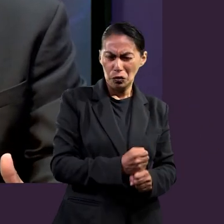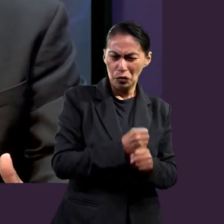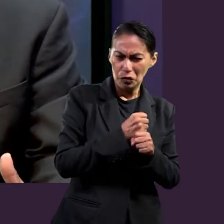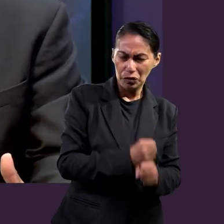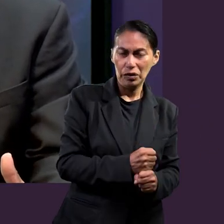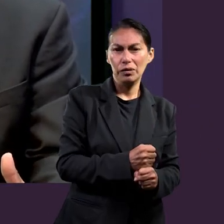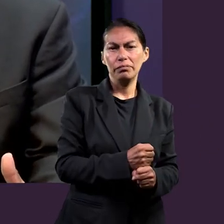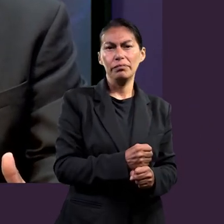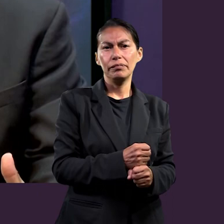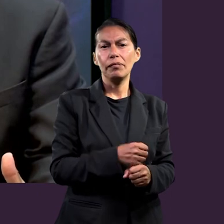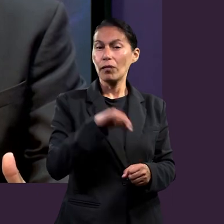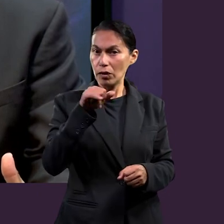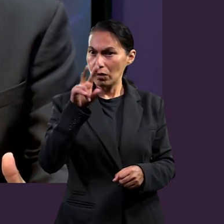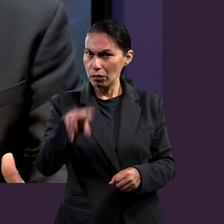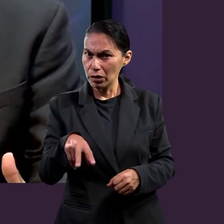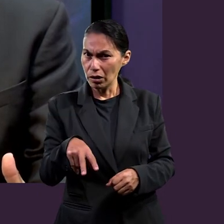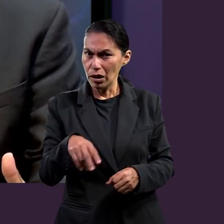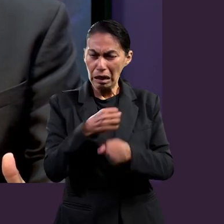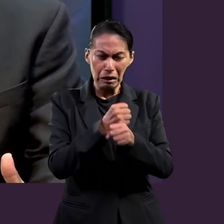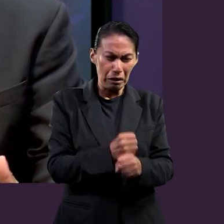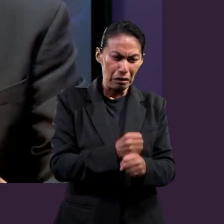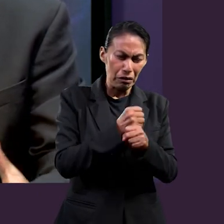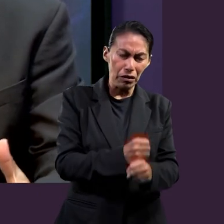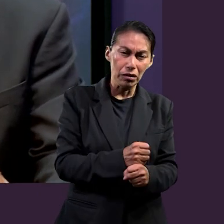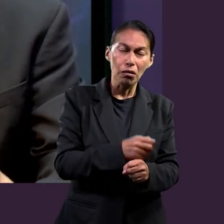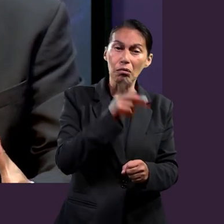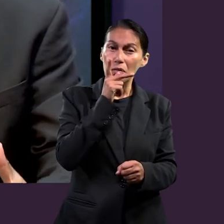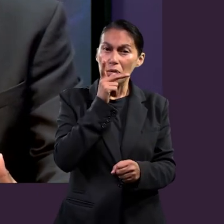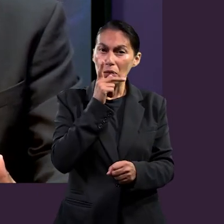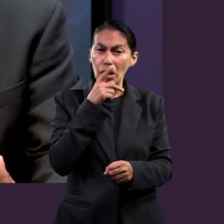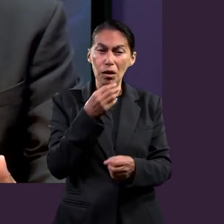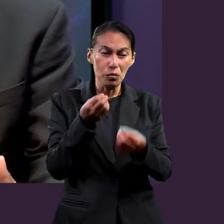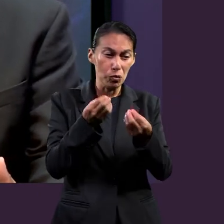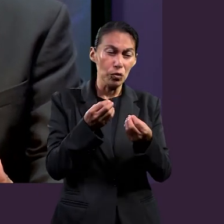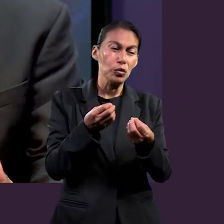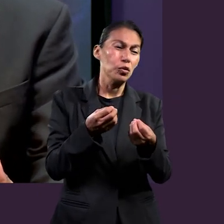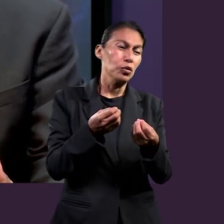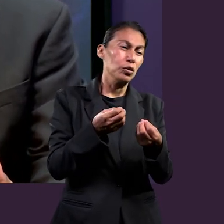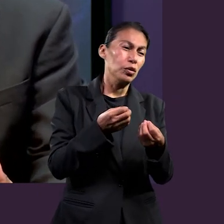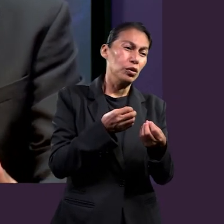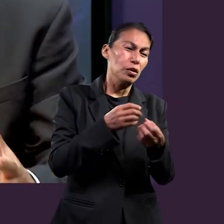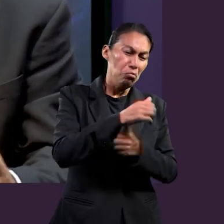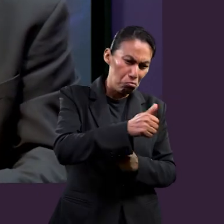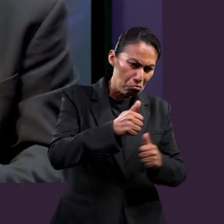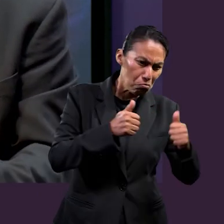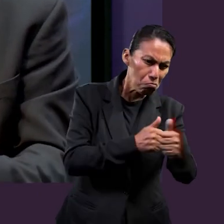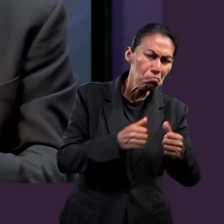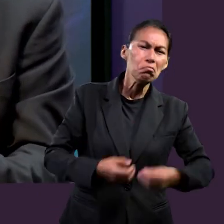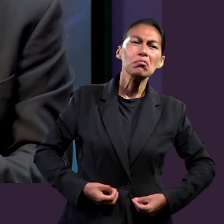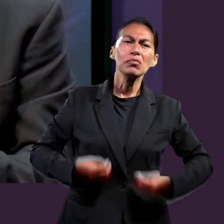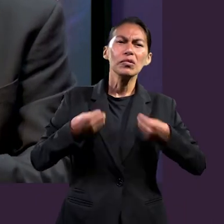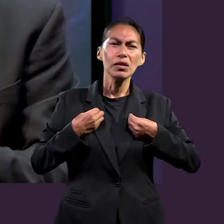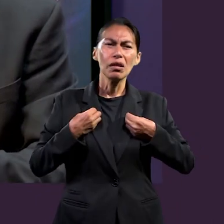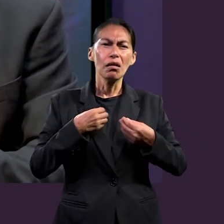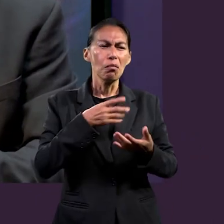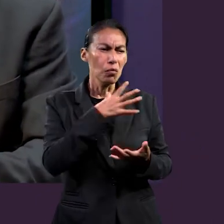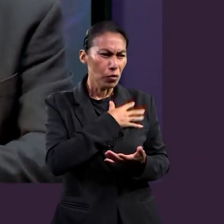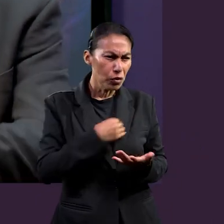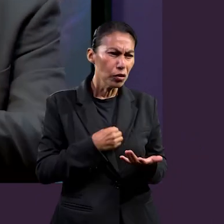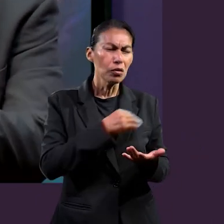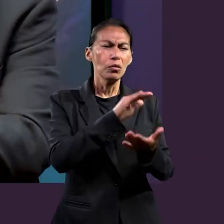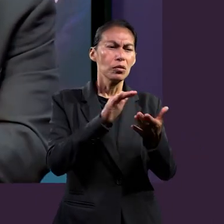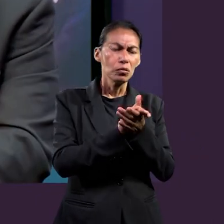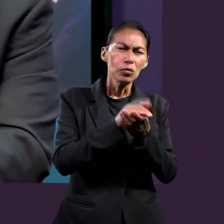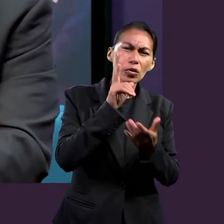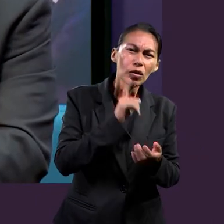Muchos papás estaríamos dispuestos a dar la vida por nuestro esposo, por nuestros hijos. Y es algo, o sea, te da felicidad